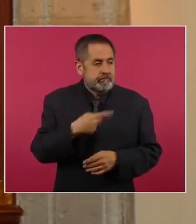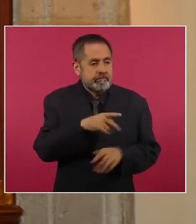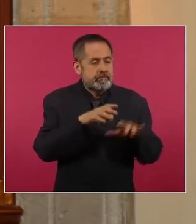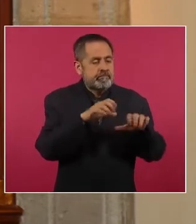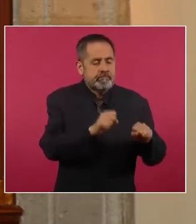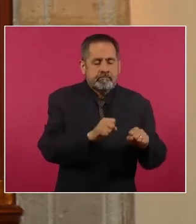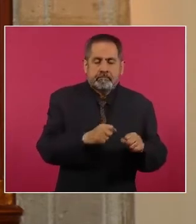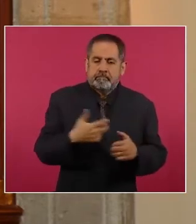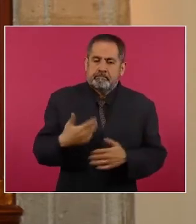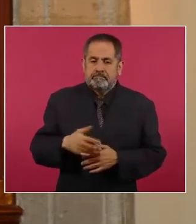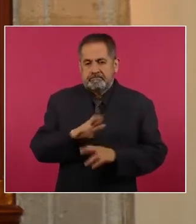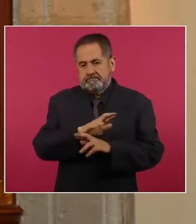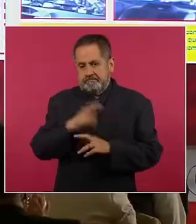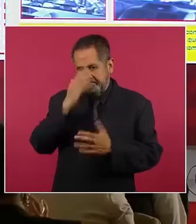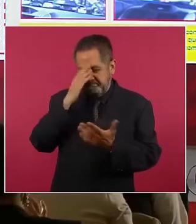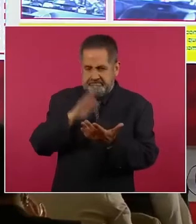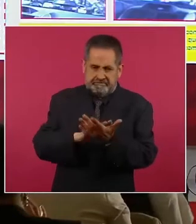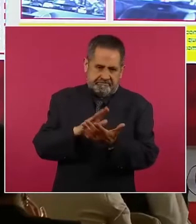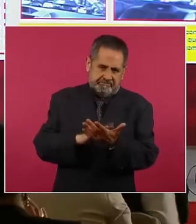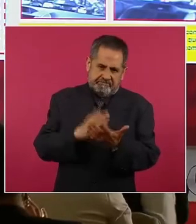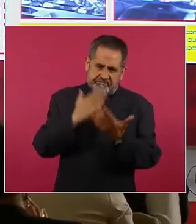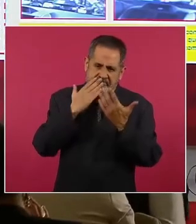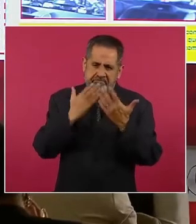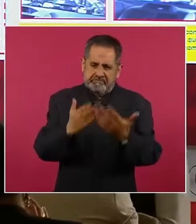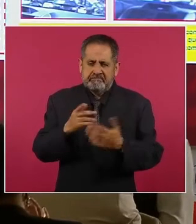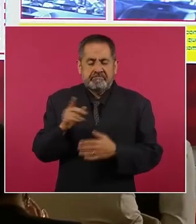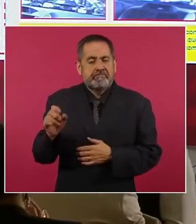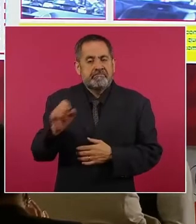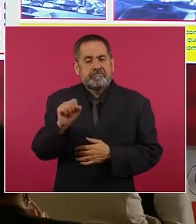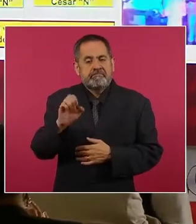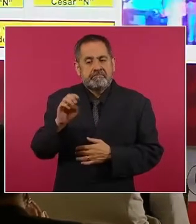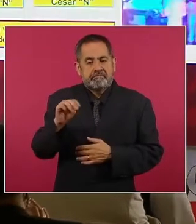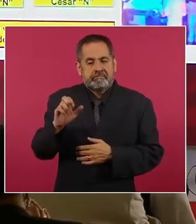por la operación siempre limpia de la Secretaría de la Marina.